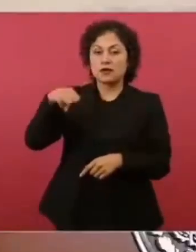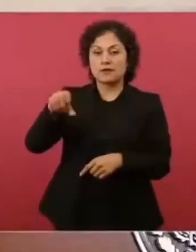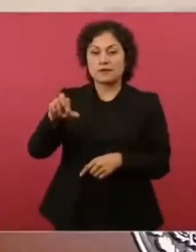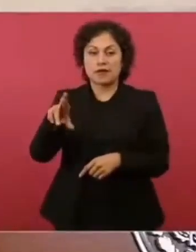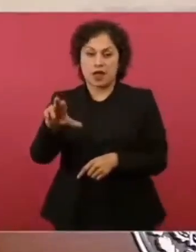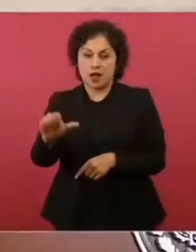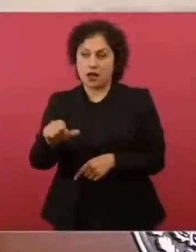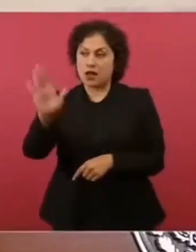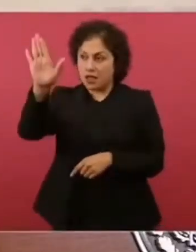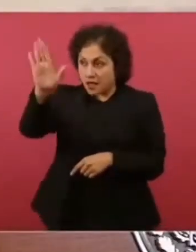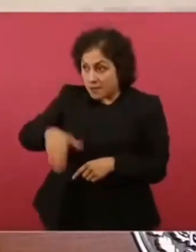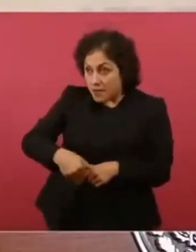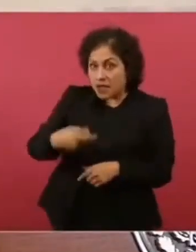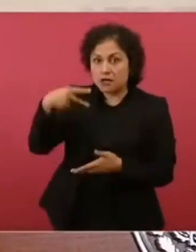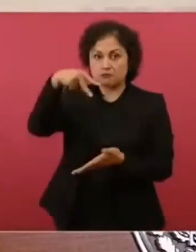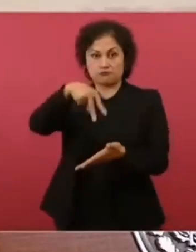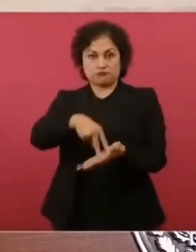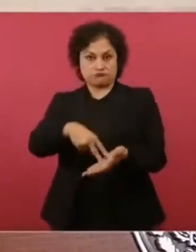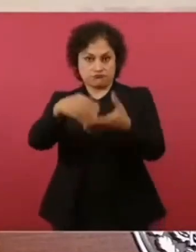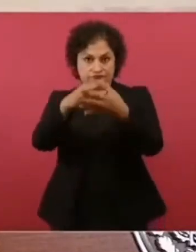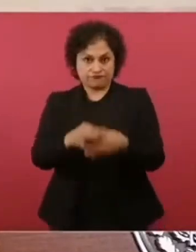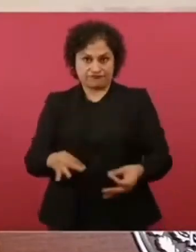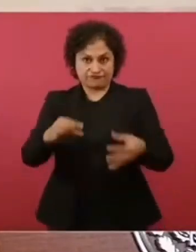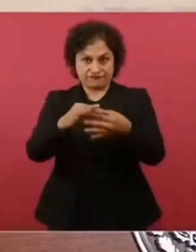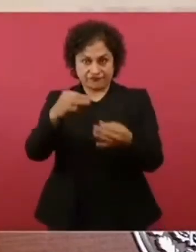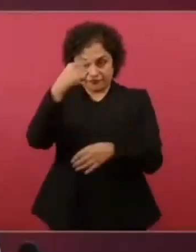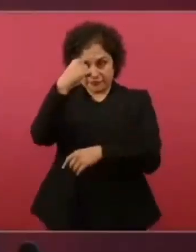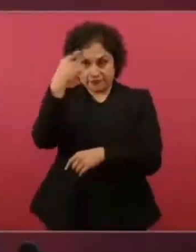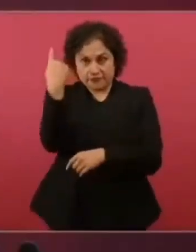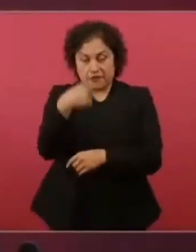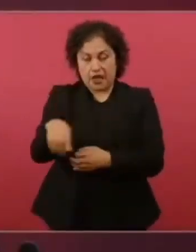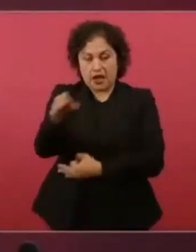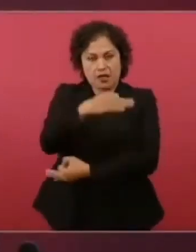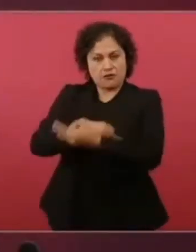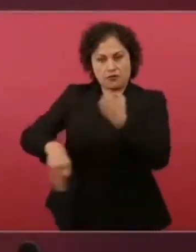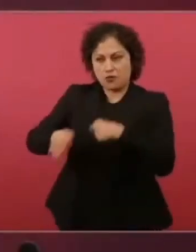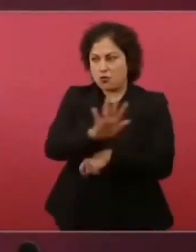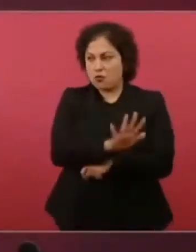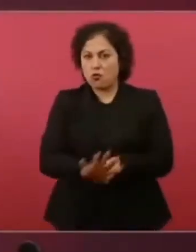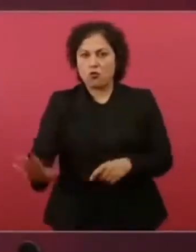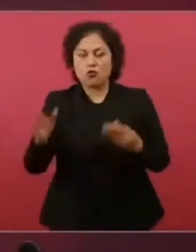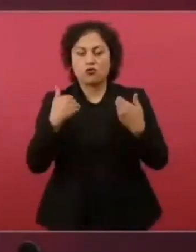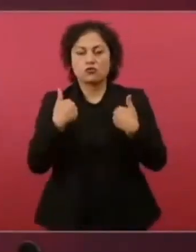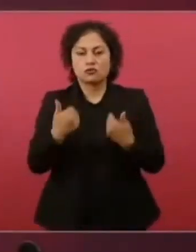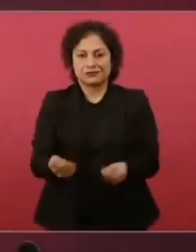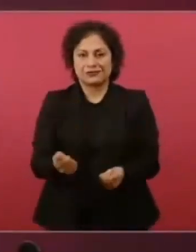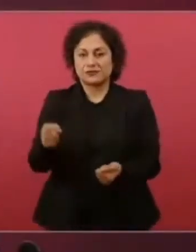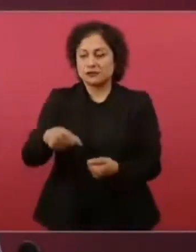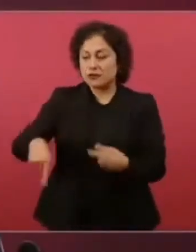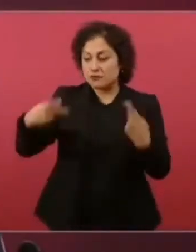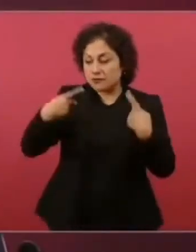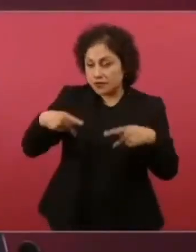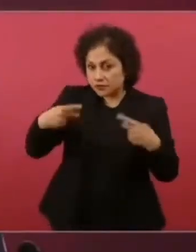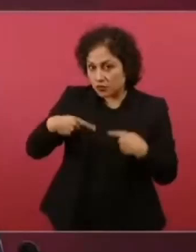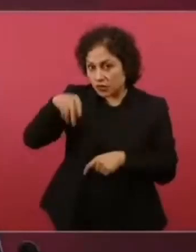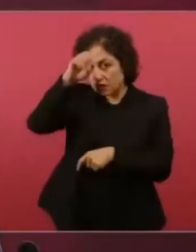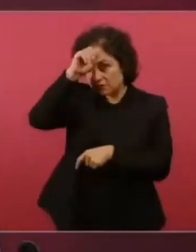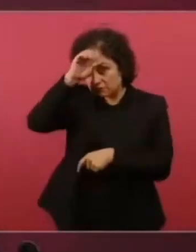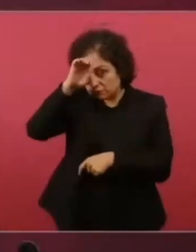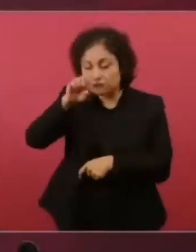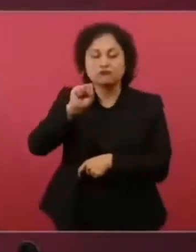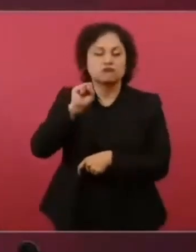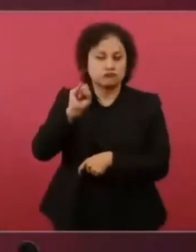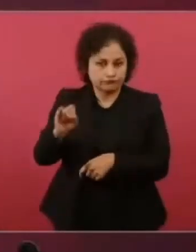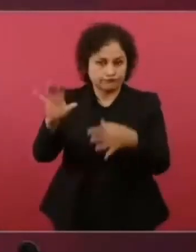hable con todos, que hable con los mineros y que hable también con